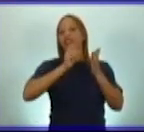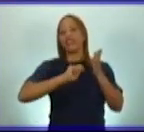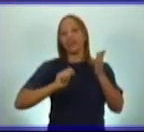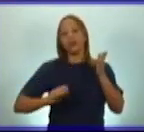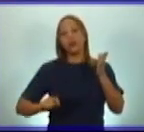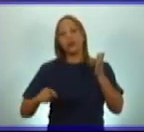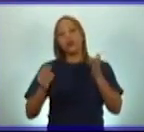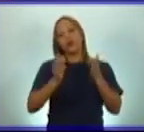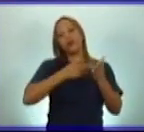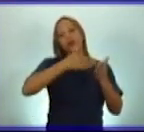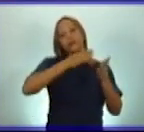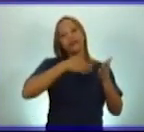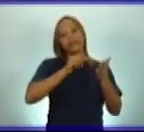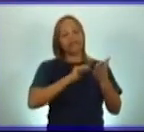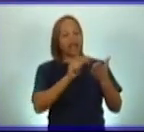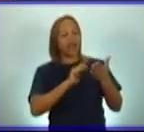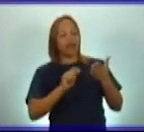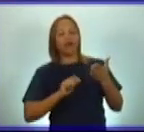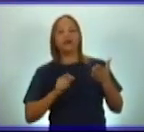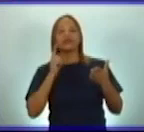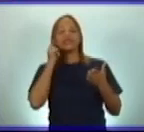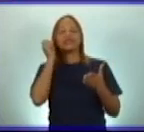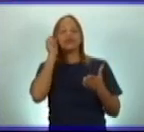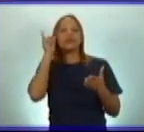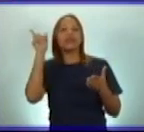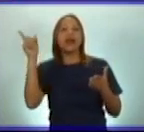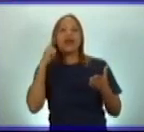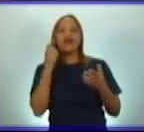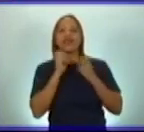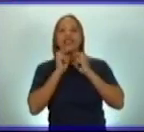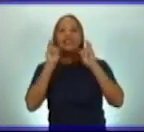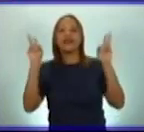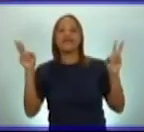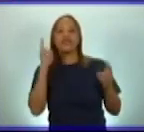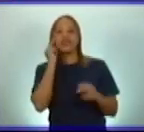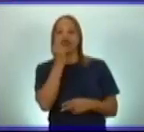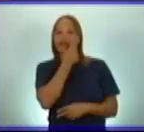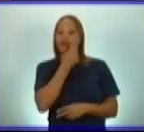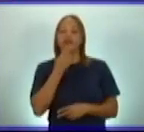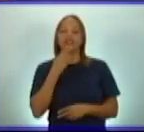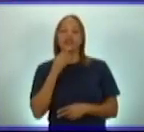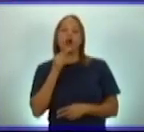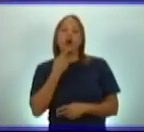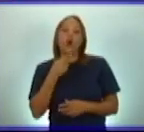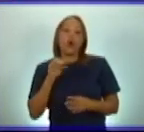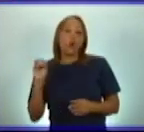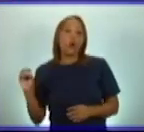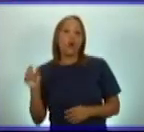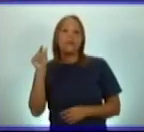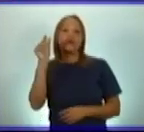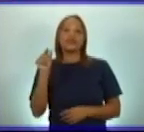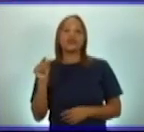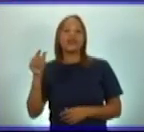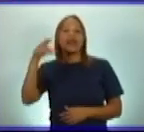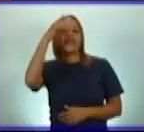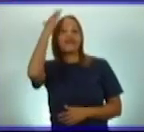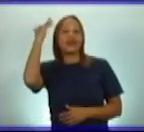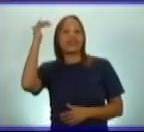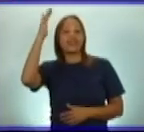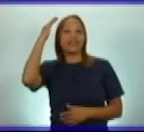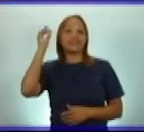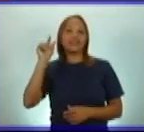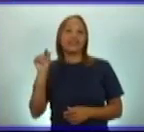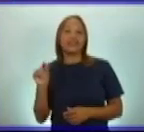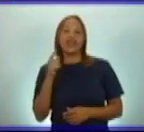acuarelas inspirados en la vida de Martí o en sus personajes de fantasía, como